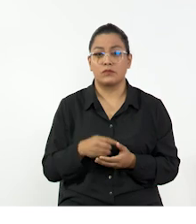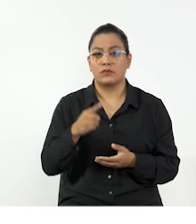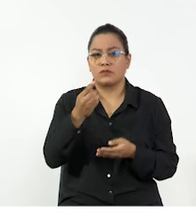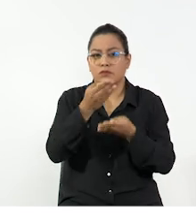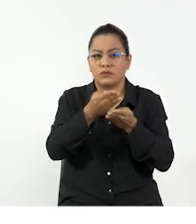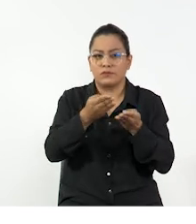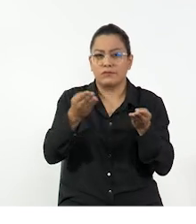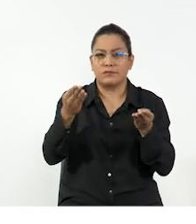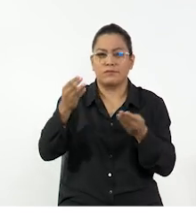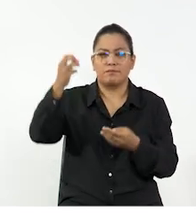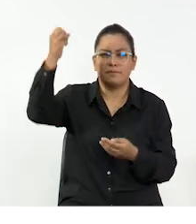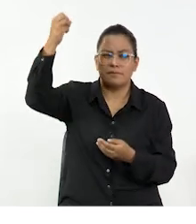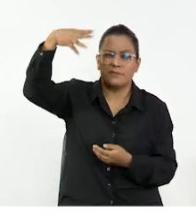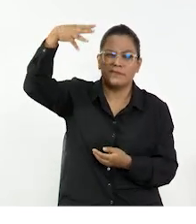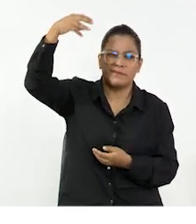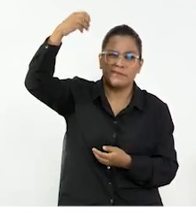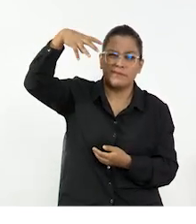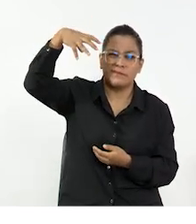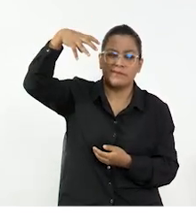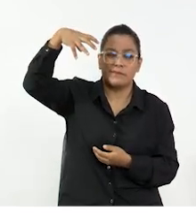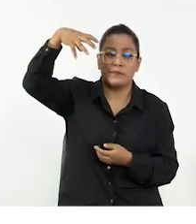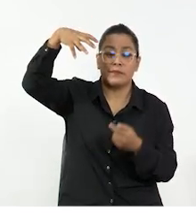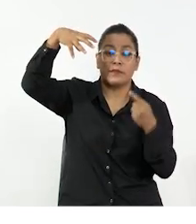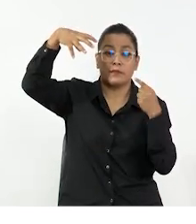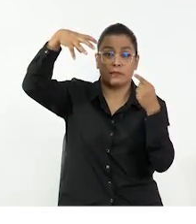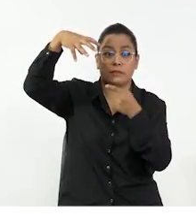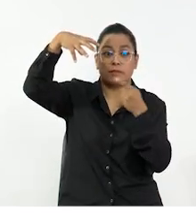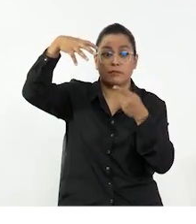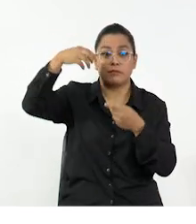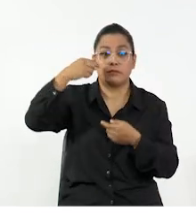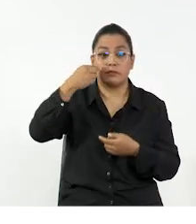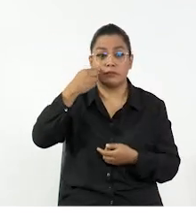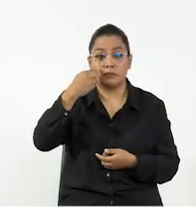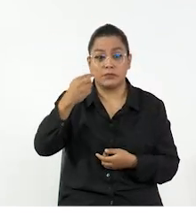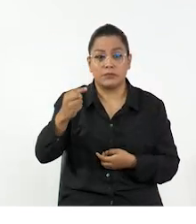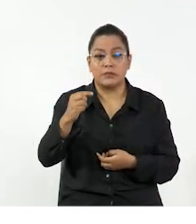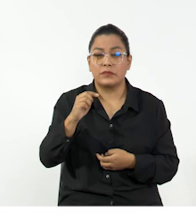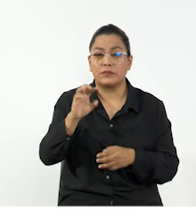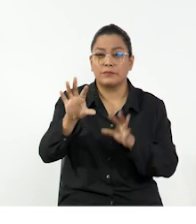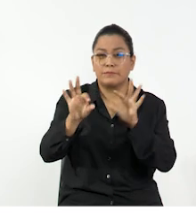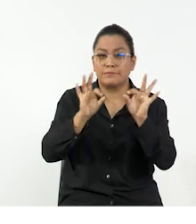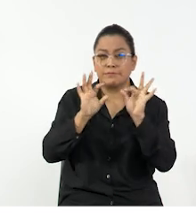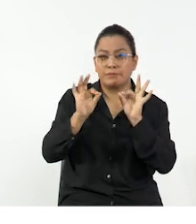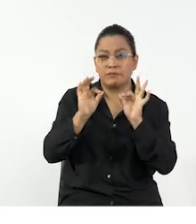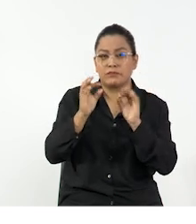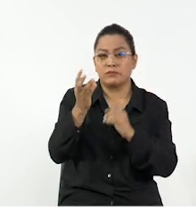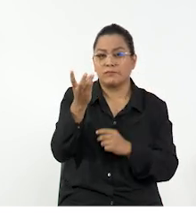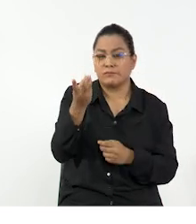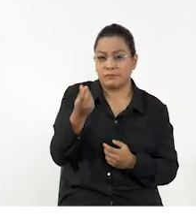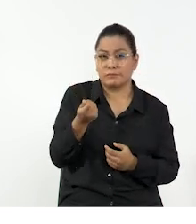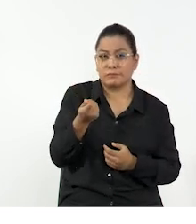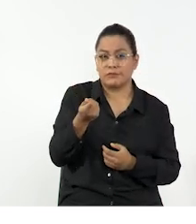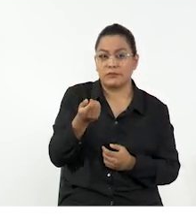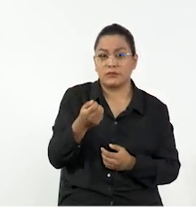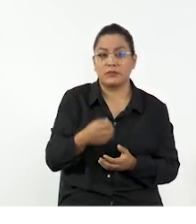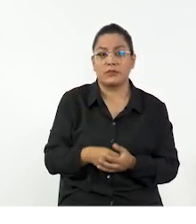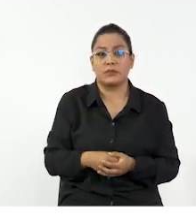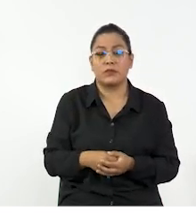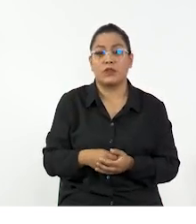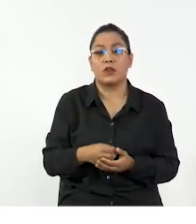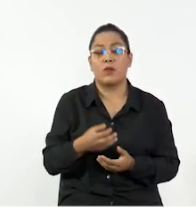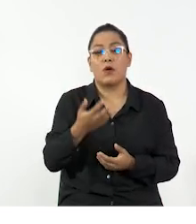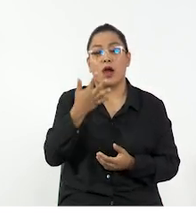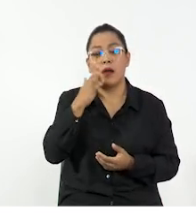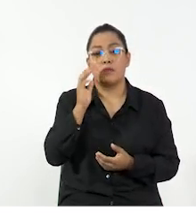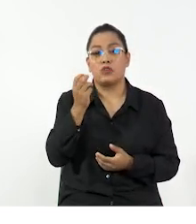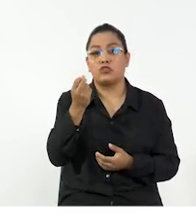un producto luminoso como lo es un foco, un bombillo, y podemos encontrar en ella ciertos valores